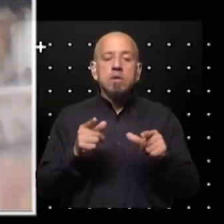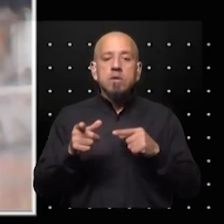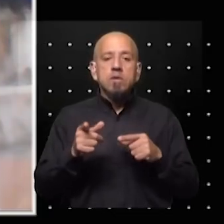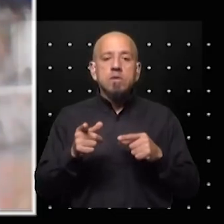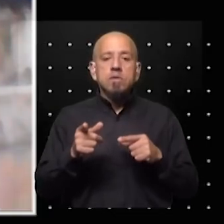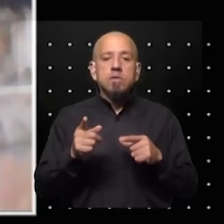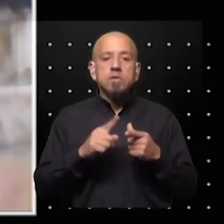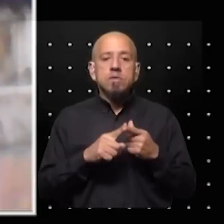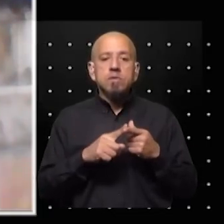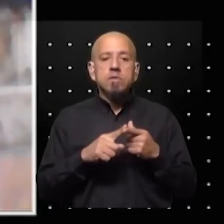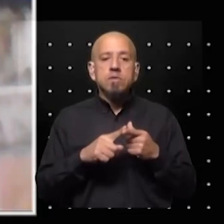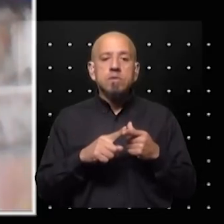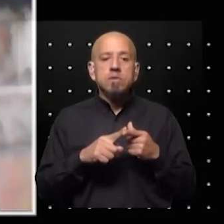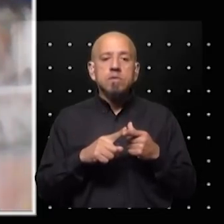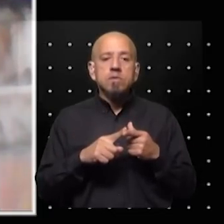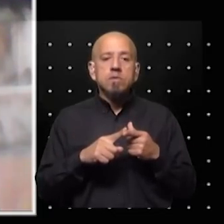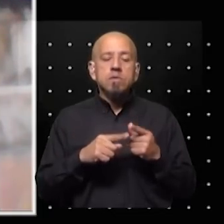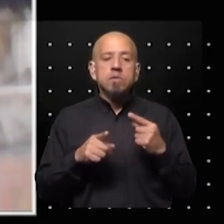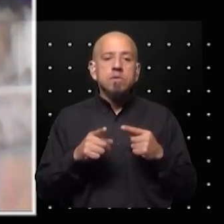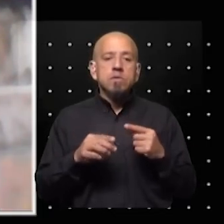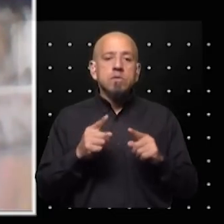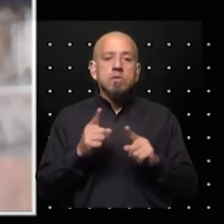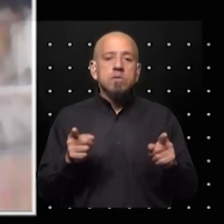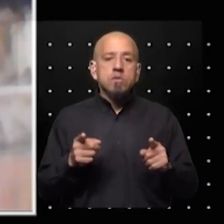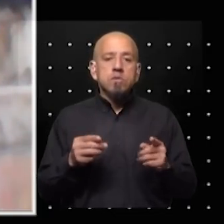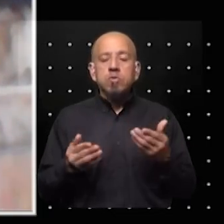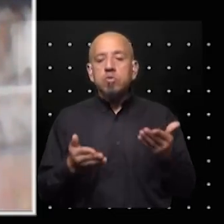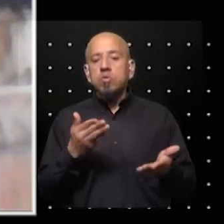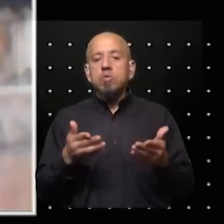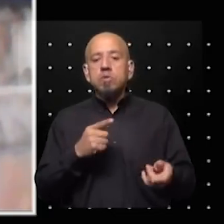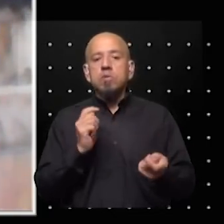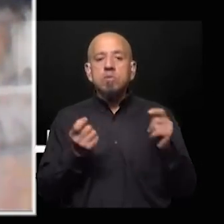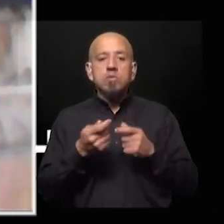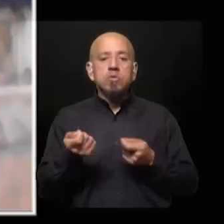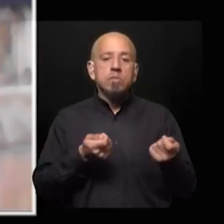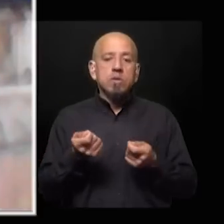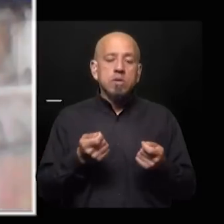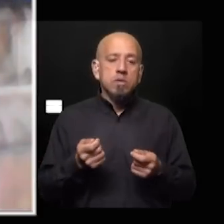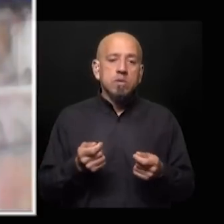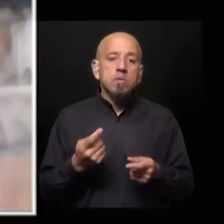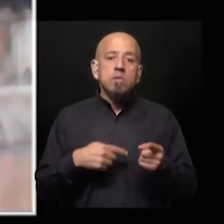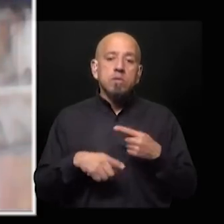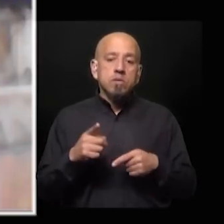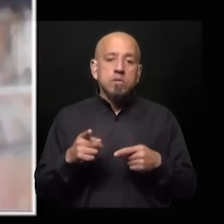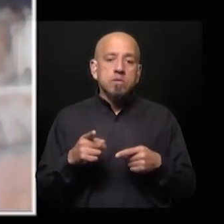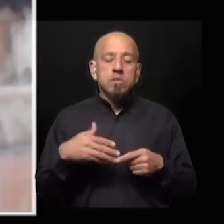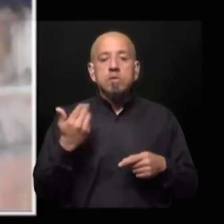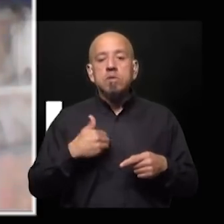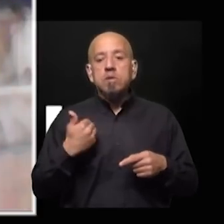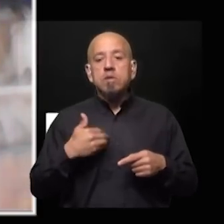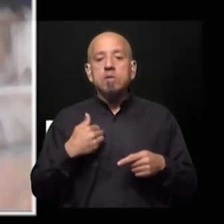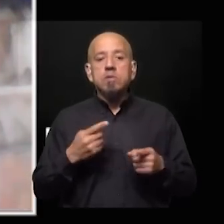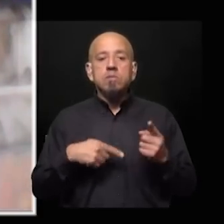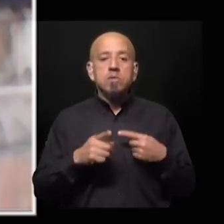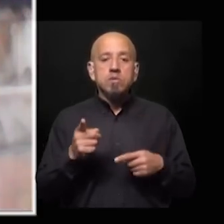los liderazgos no se no se transpolan los votos no se prestan así nomás pero en la Argentina la figura de